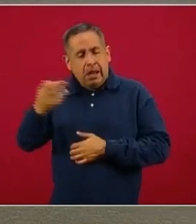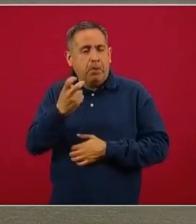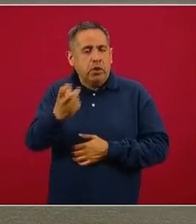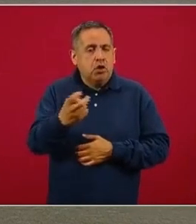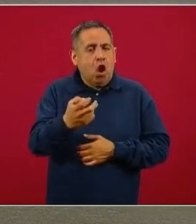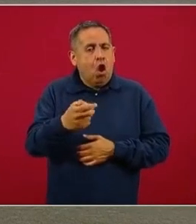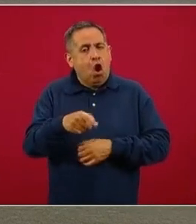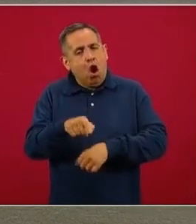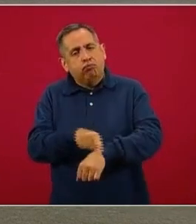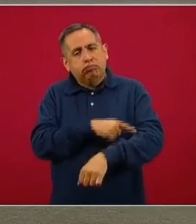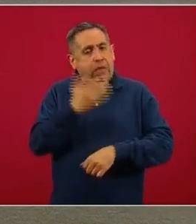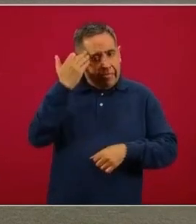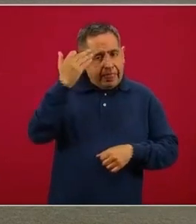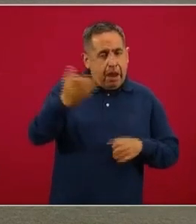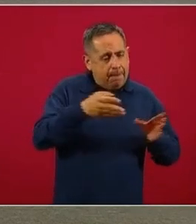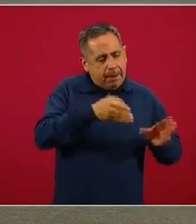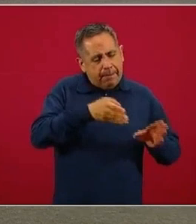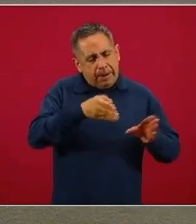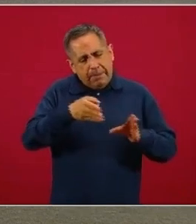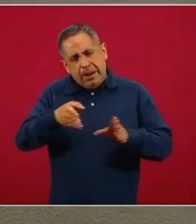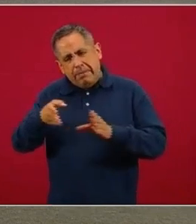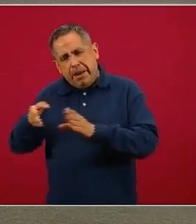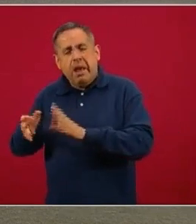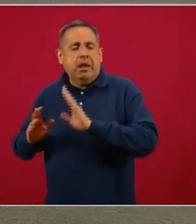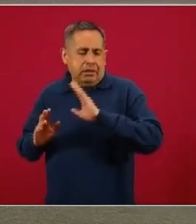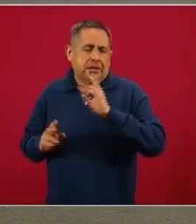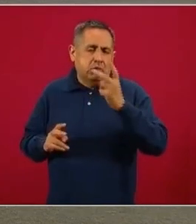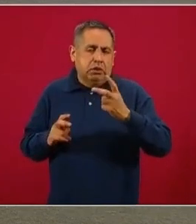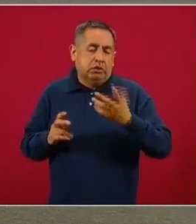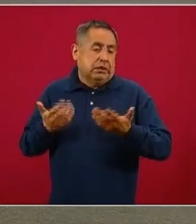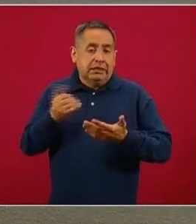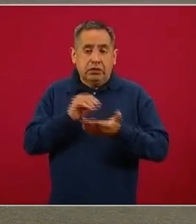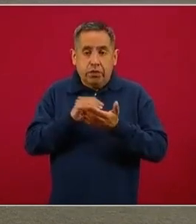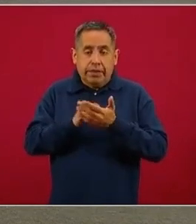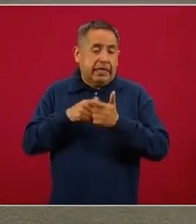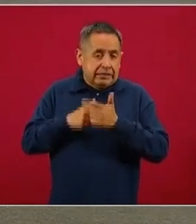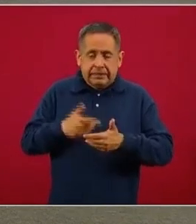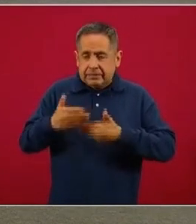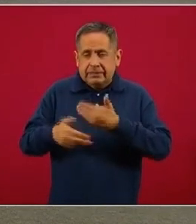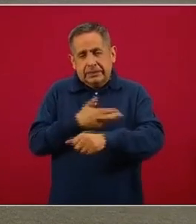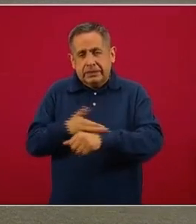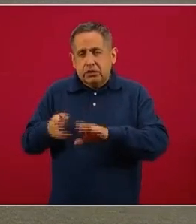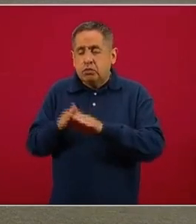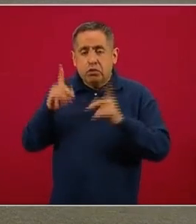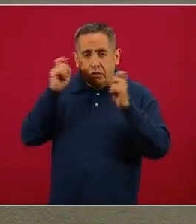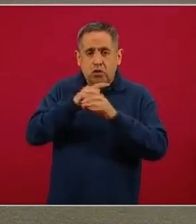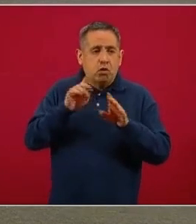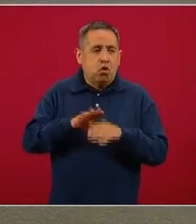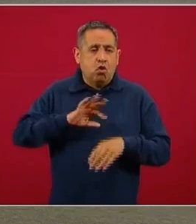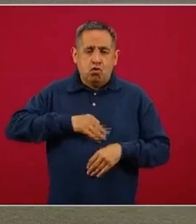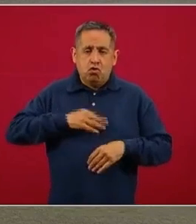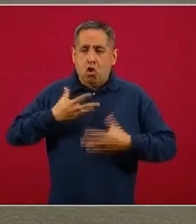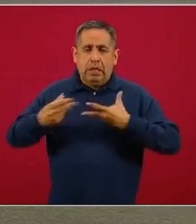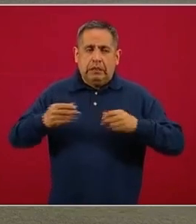es una logística que toma un poco más de tiempo y aparte, pues seguimos en una situación complicada de contagios